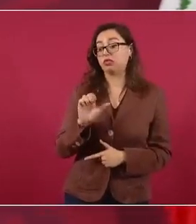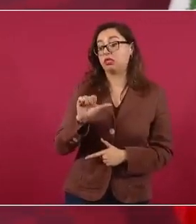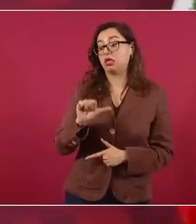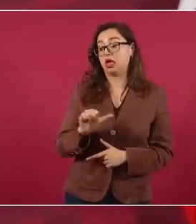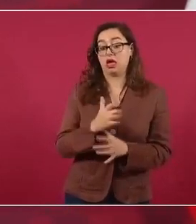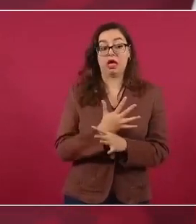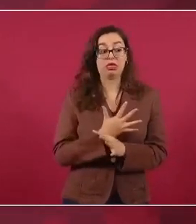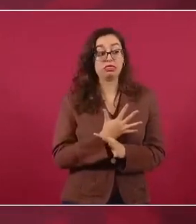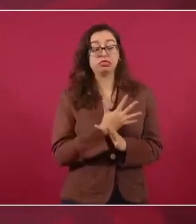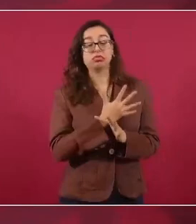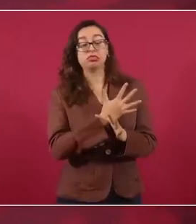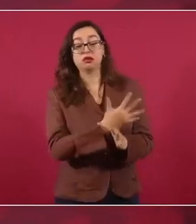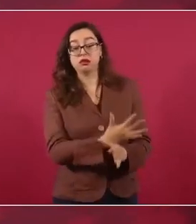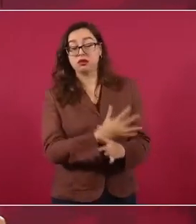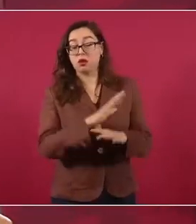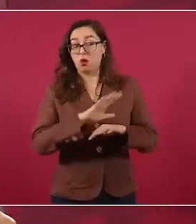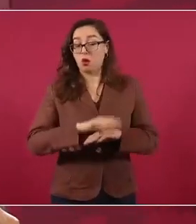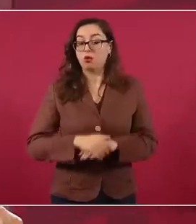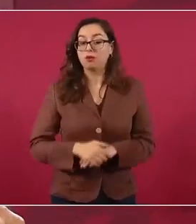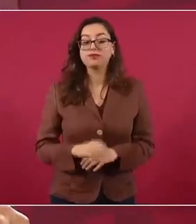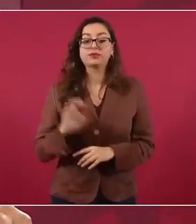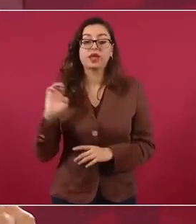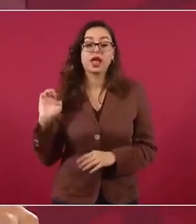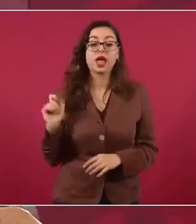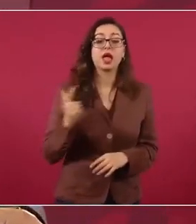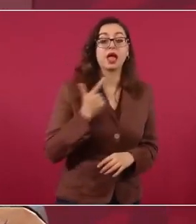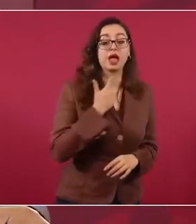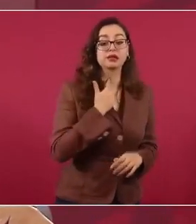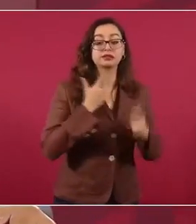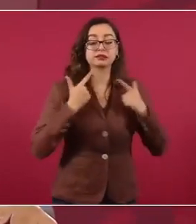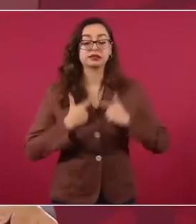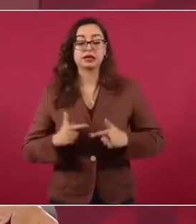exagente un de la CIA,